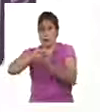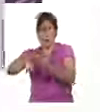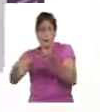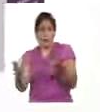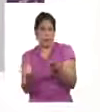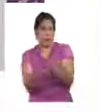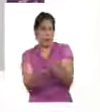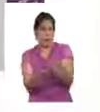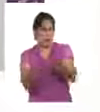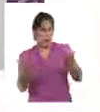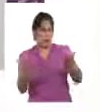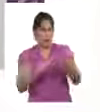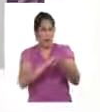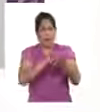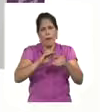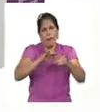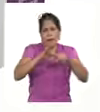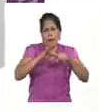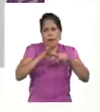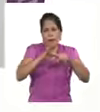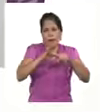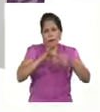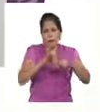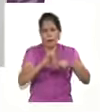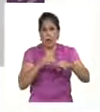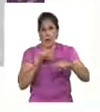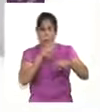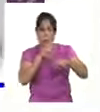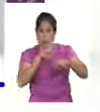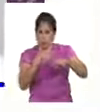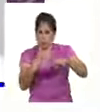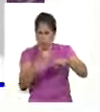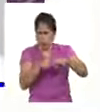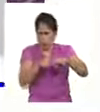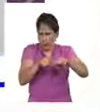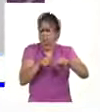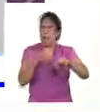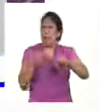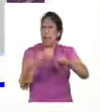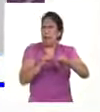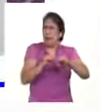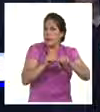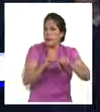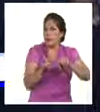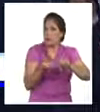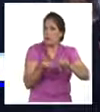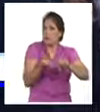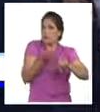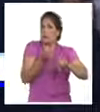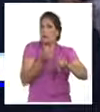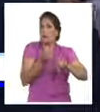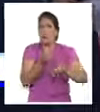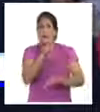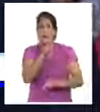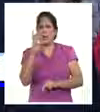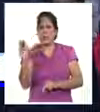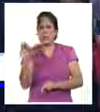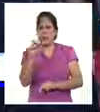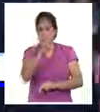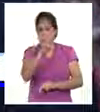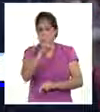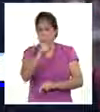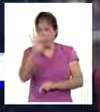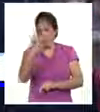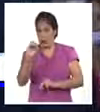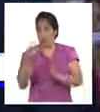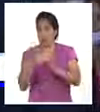cubano Everproc P para el tratamiento del pie diabético continúa llegando a más naciones. Ya son alrededor de 380.000